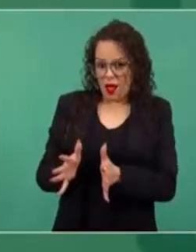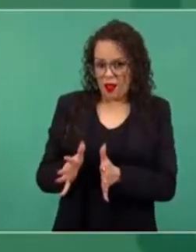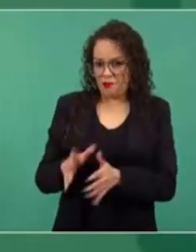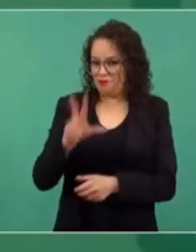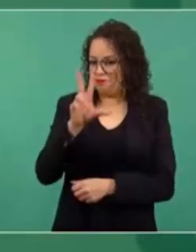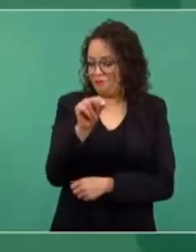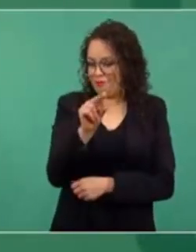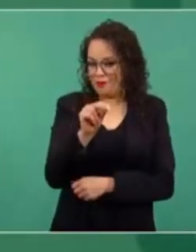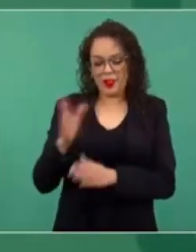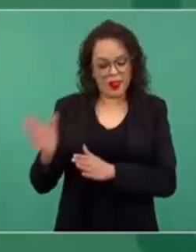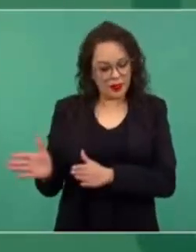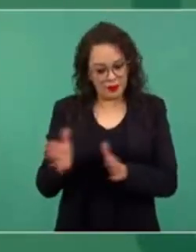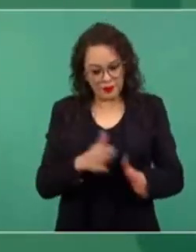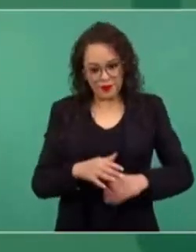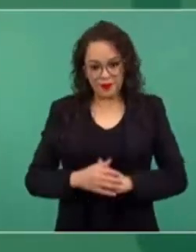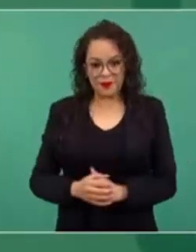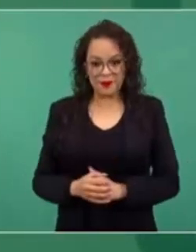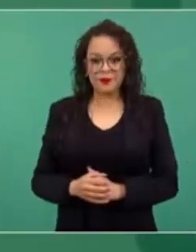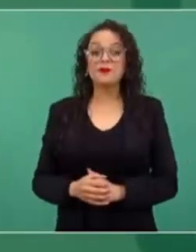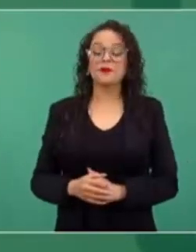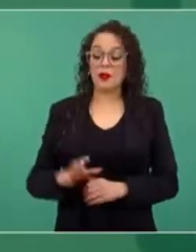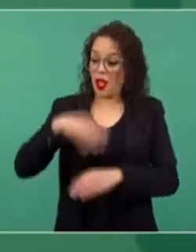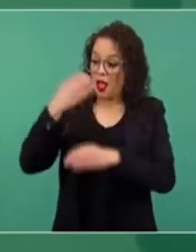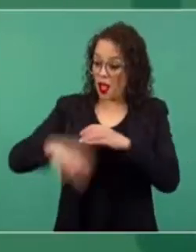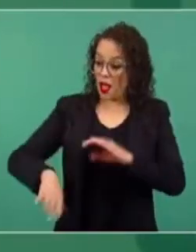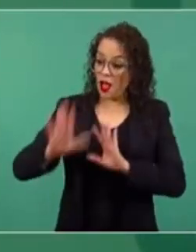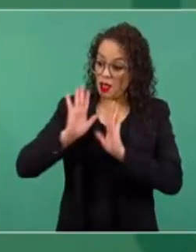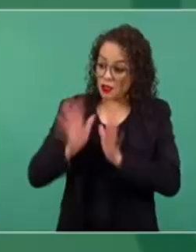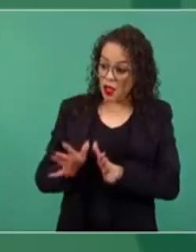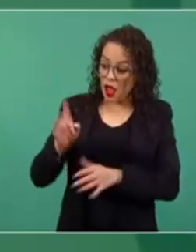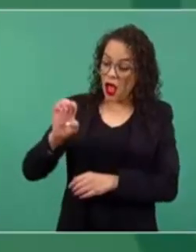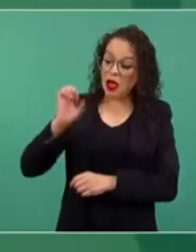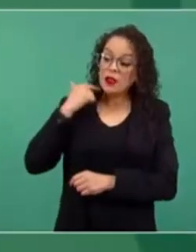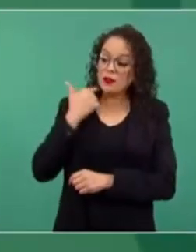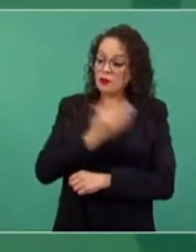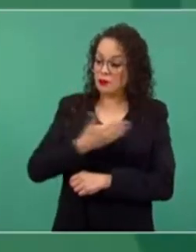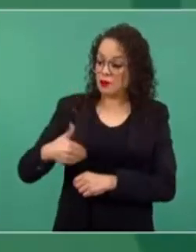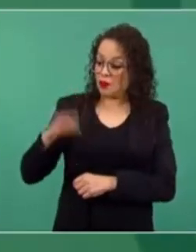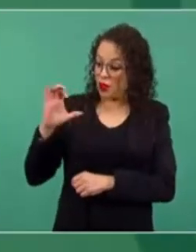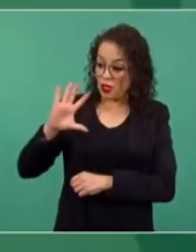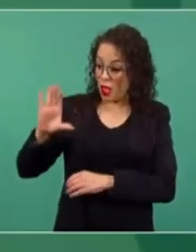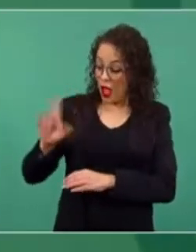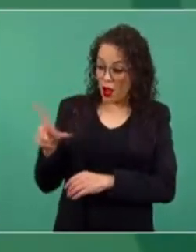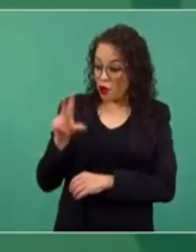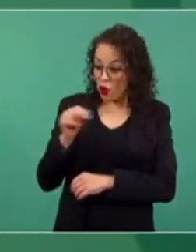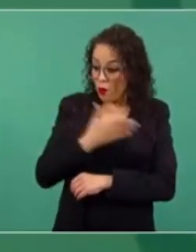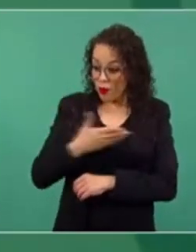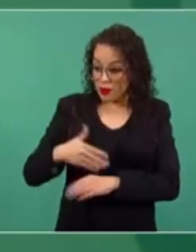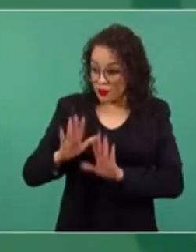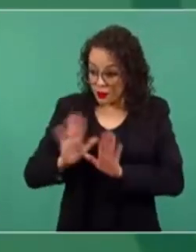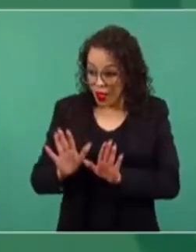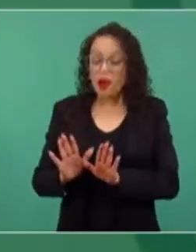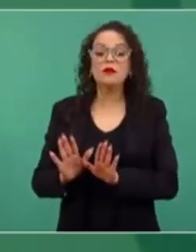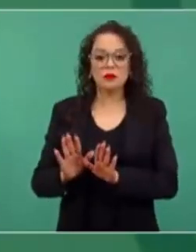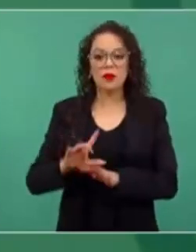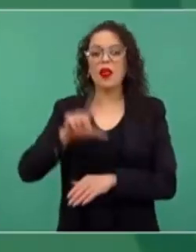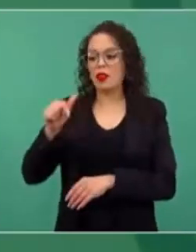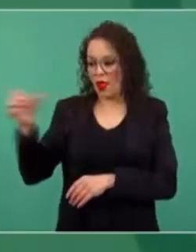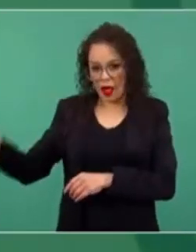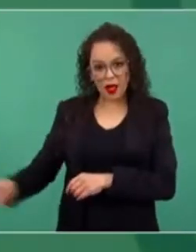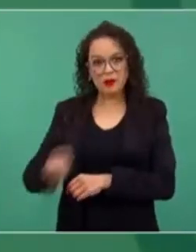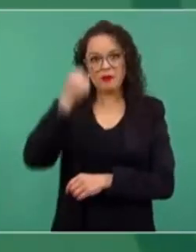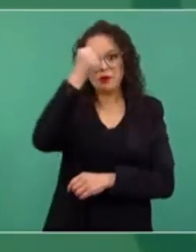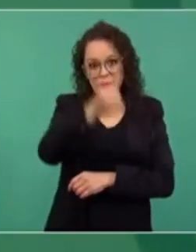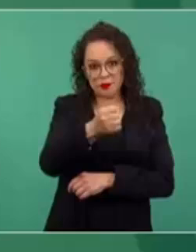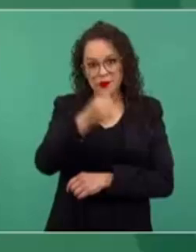y lo contratan a él como consejero de